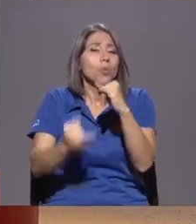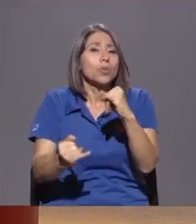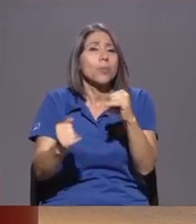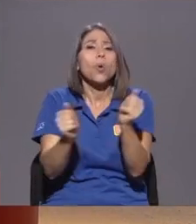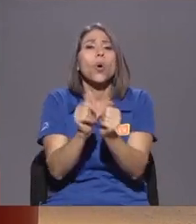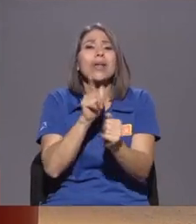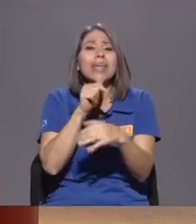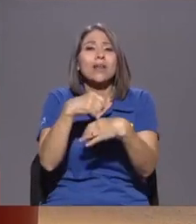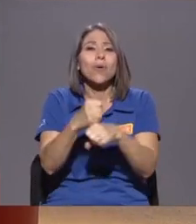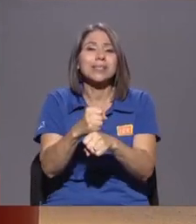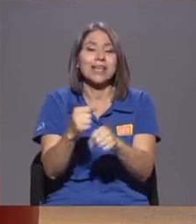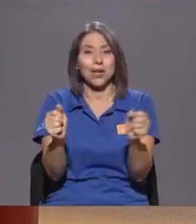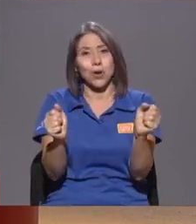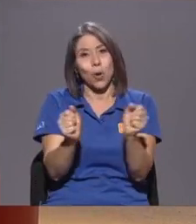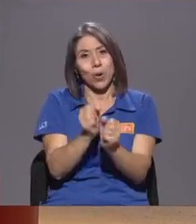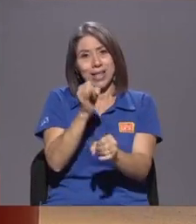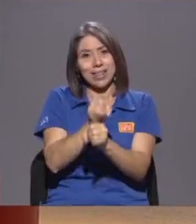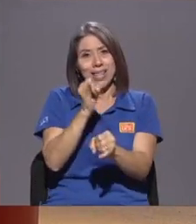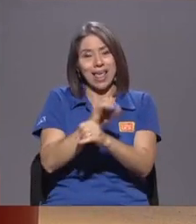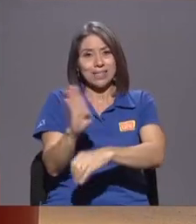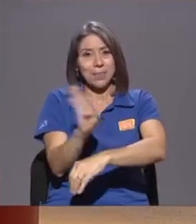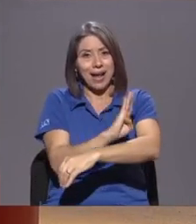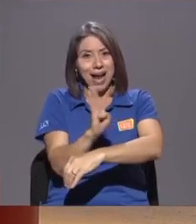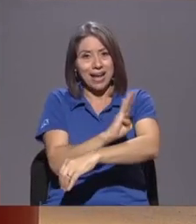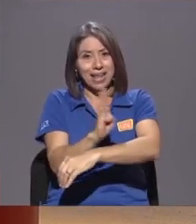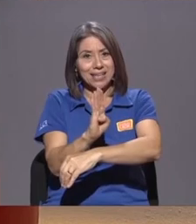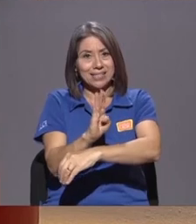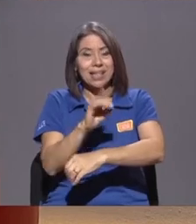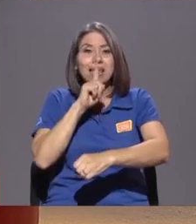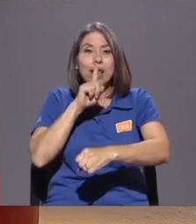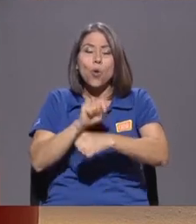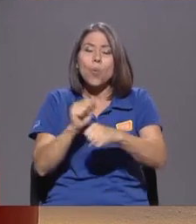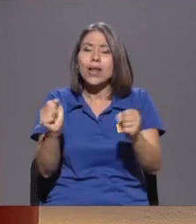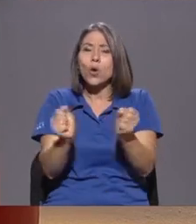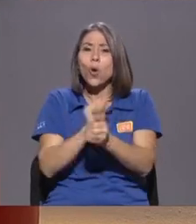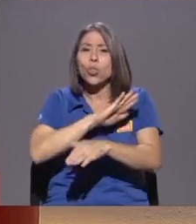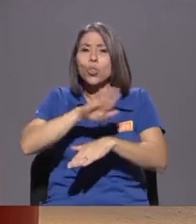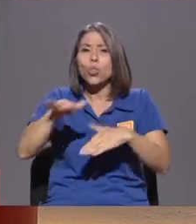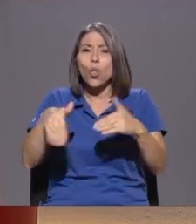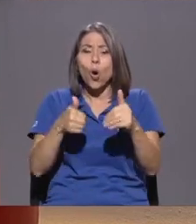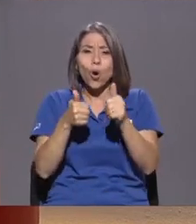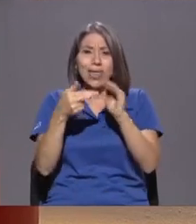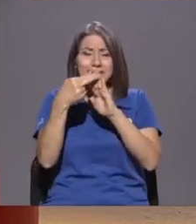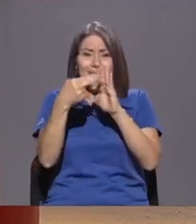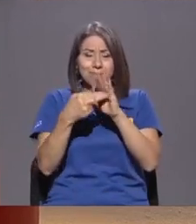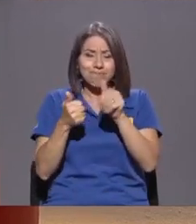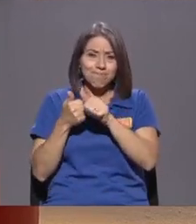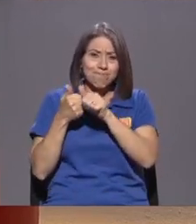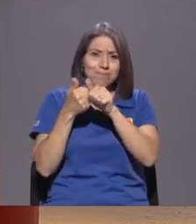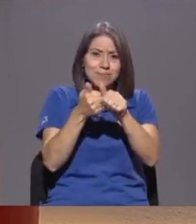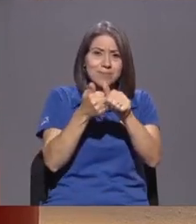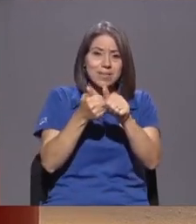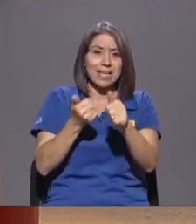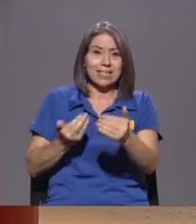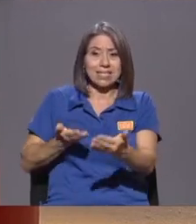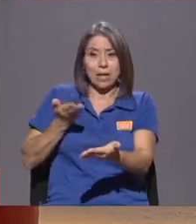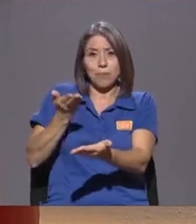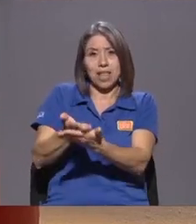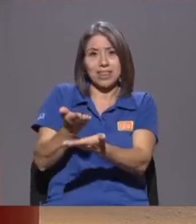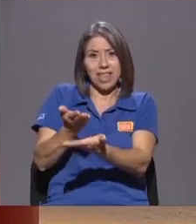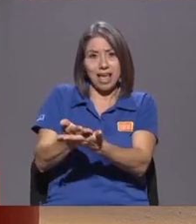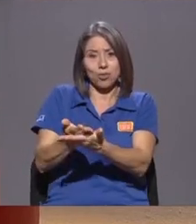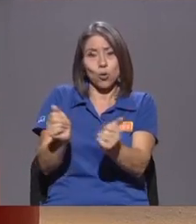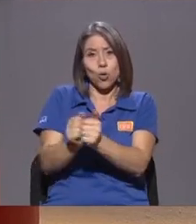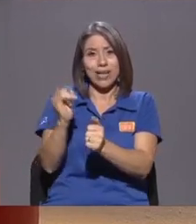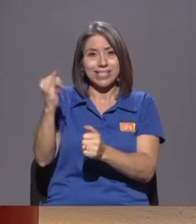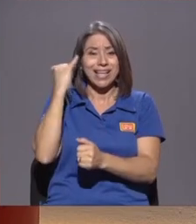Entonces Que cumplen Con todos Los obstáculos Con todas Las objeciones Que se están Planteando En términos De lo que sería Esta